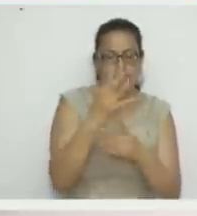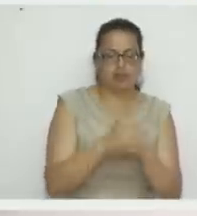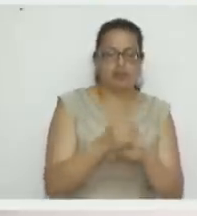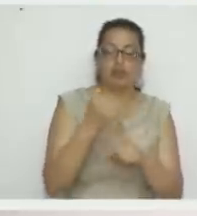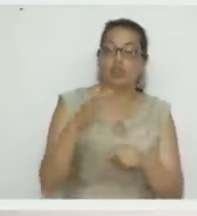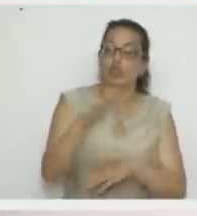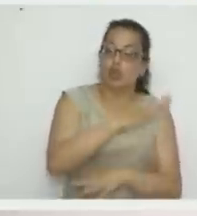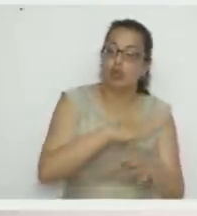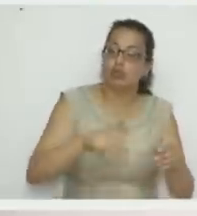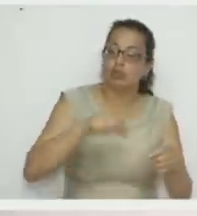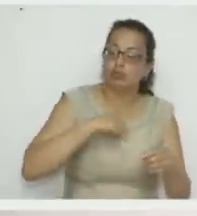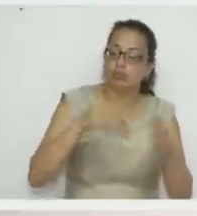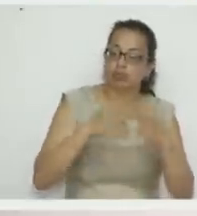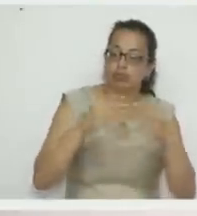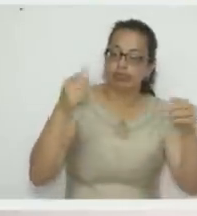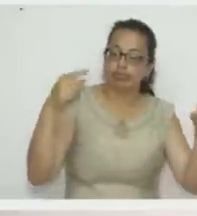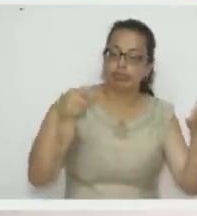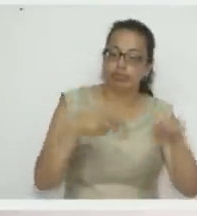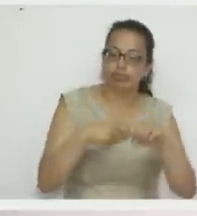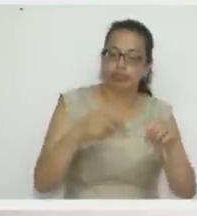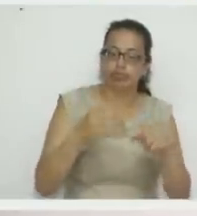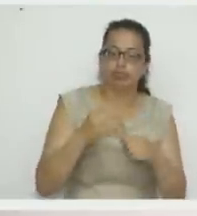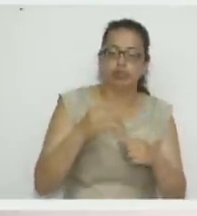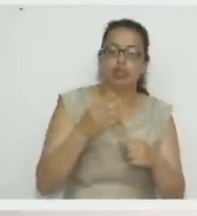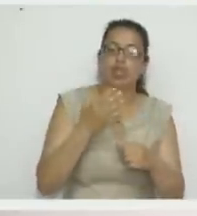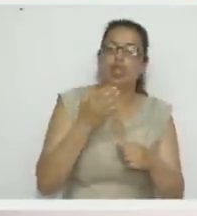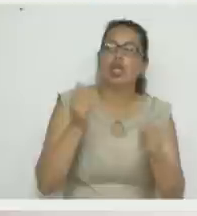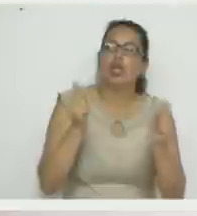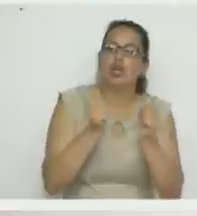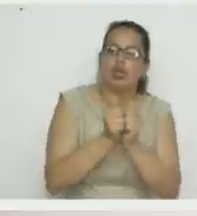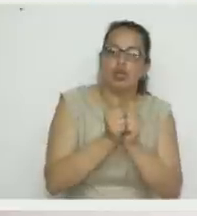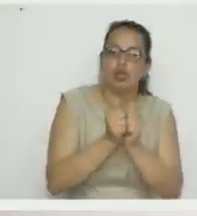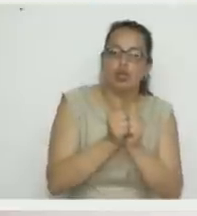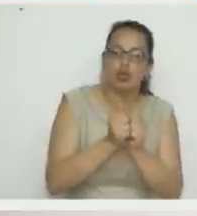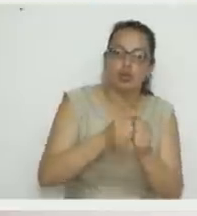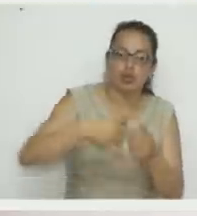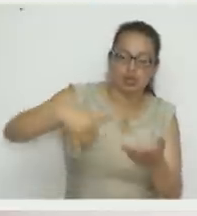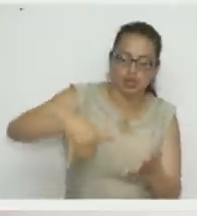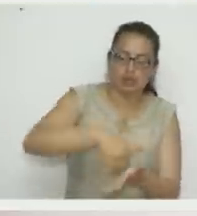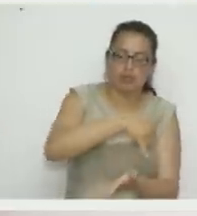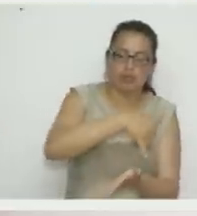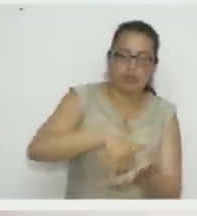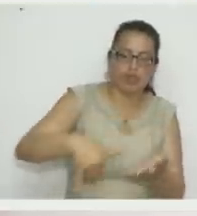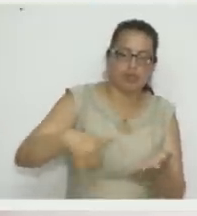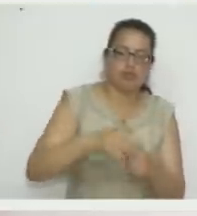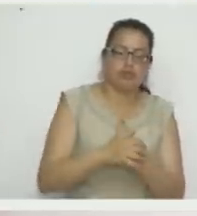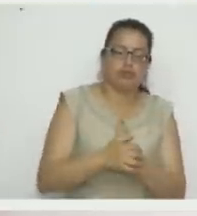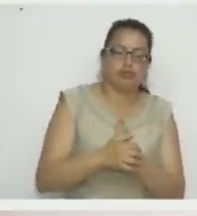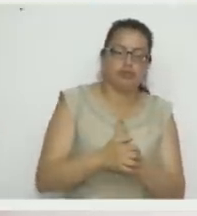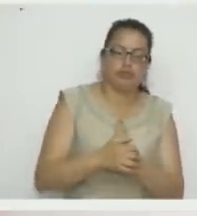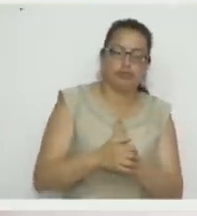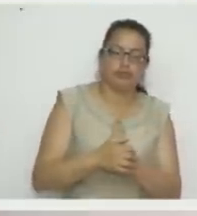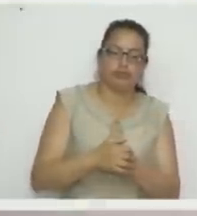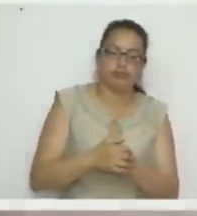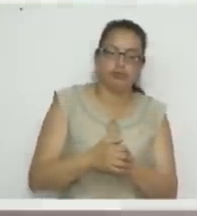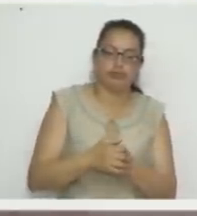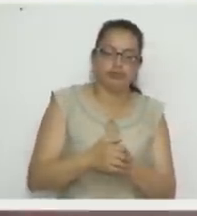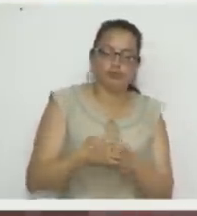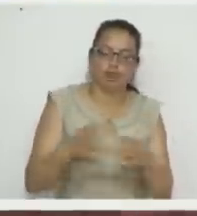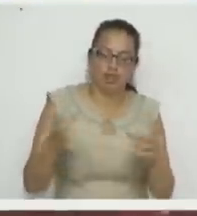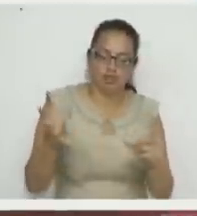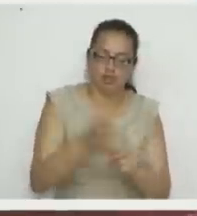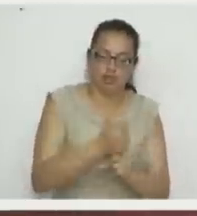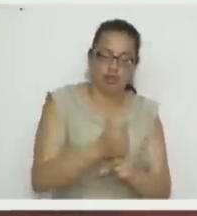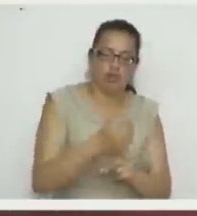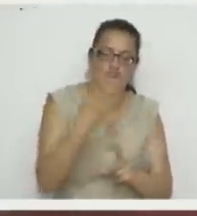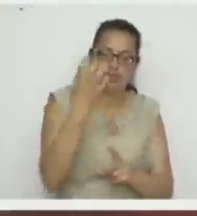Ajá. Y con la plancha, las colocamos en la plancha, las cogemos calientes y